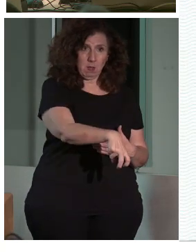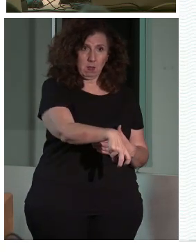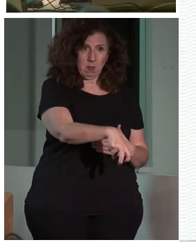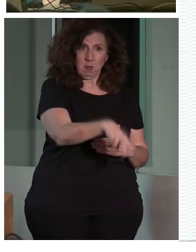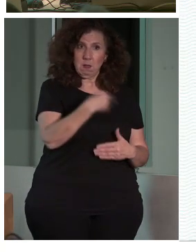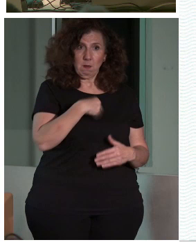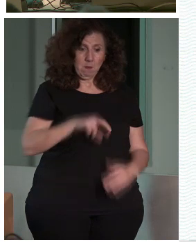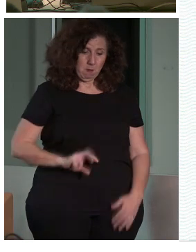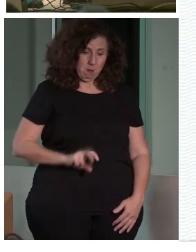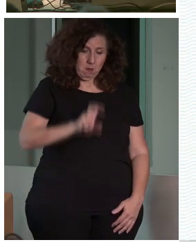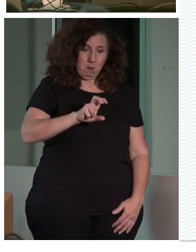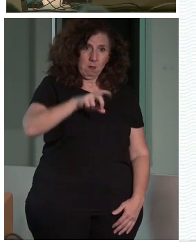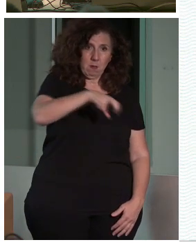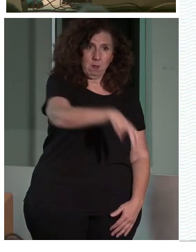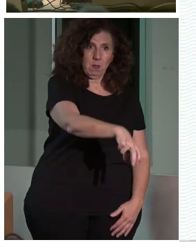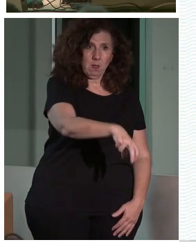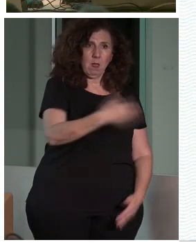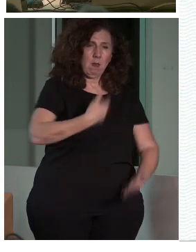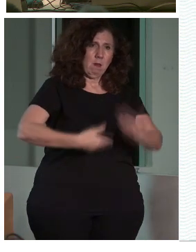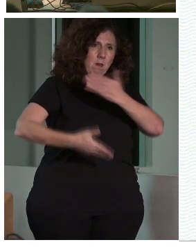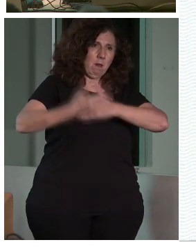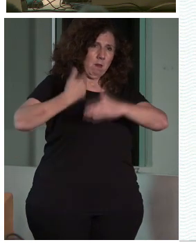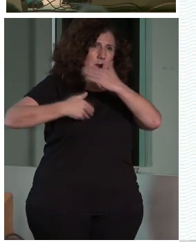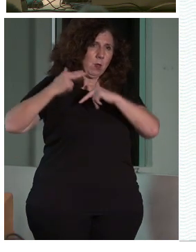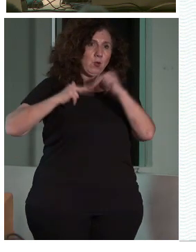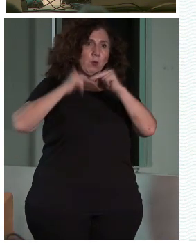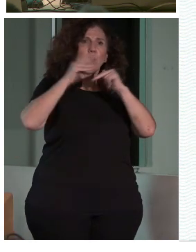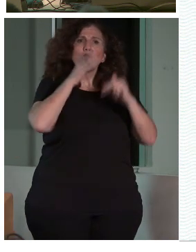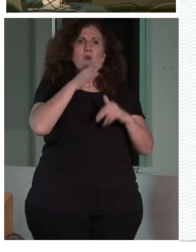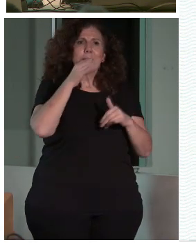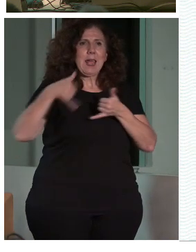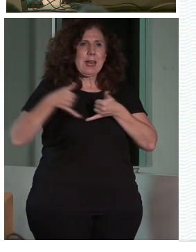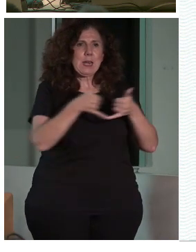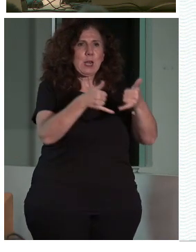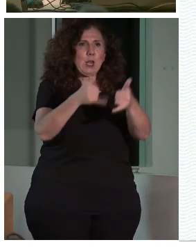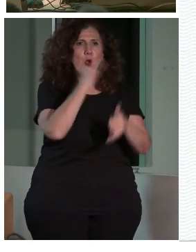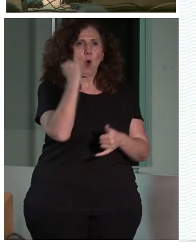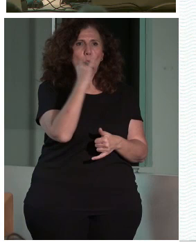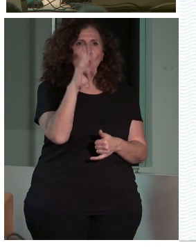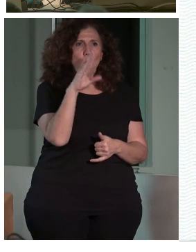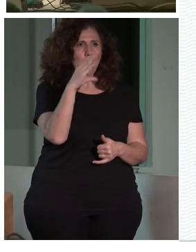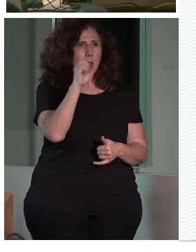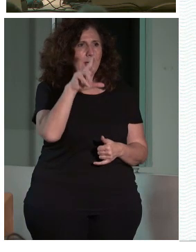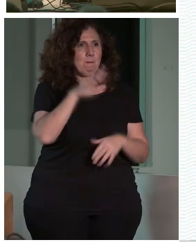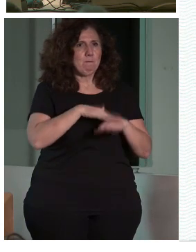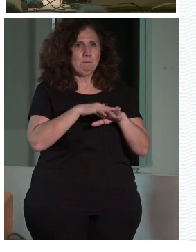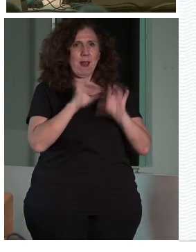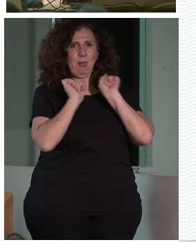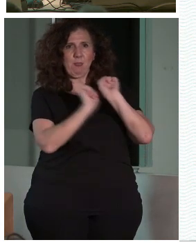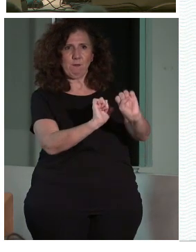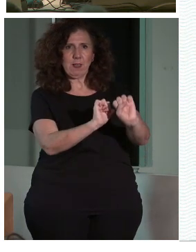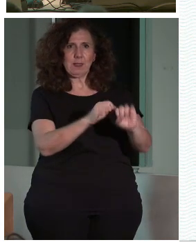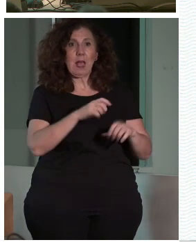tanto, esos escalones se construyeron en su día por las crecidas del Júcar, como una defensa de la catedral. Esa defensa